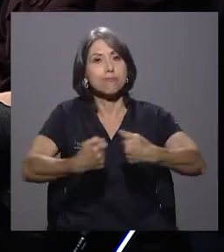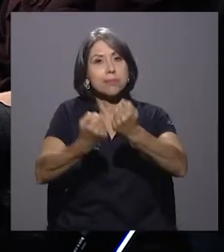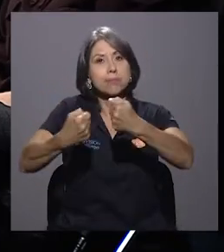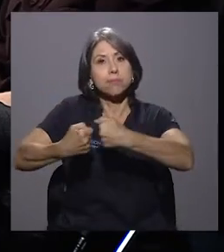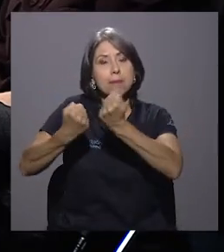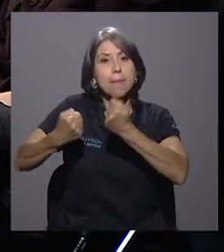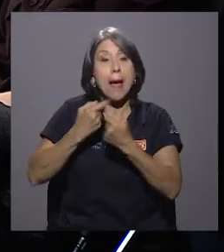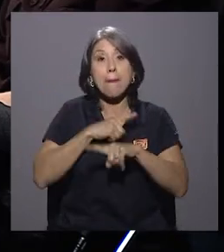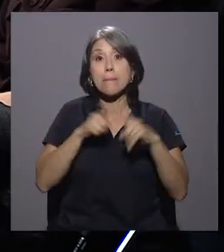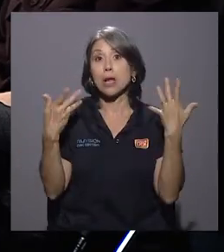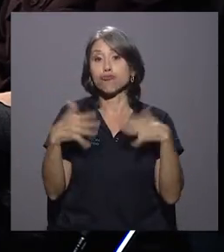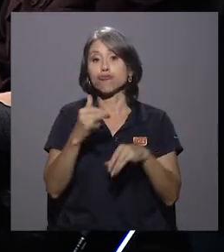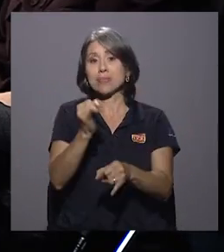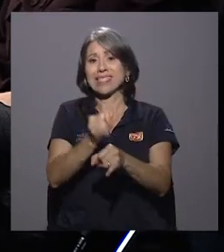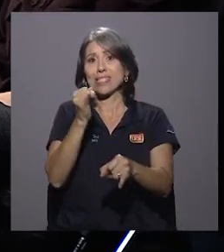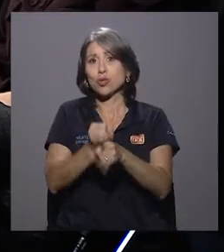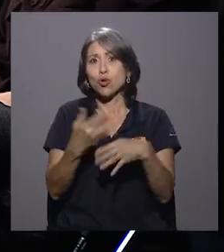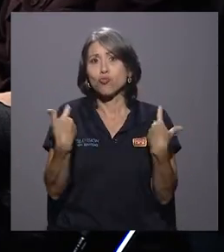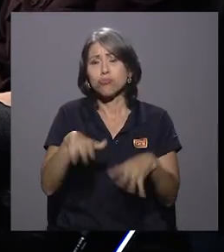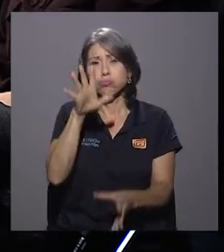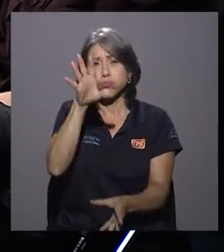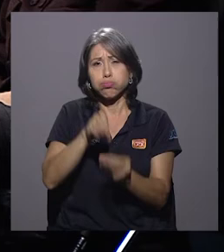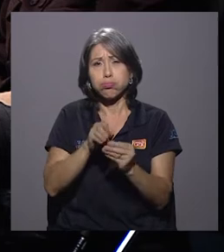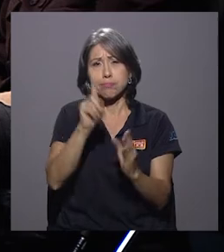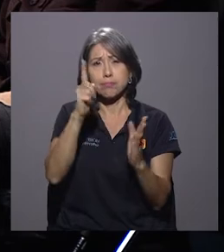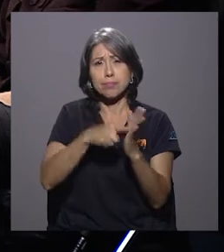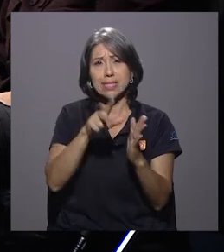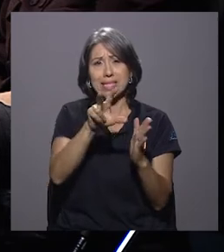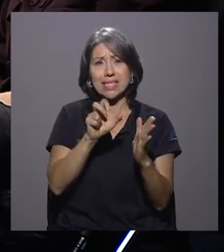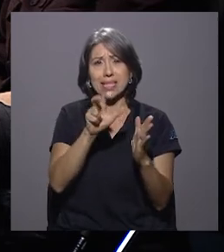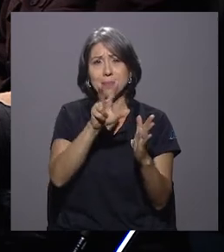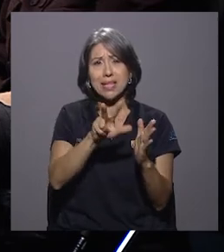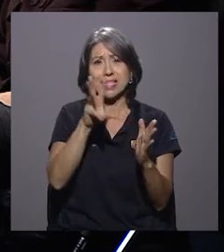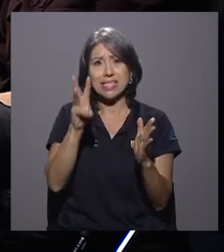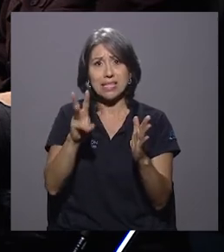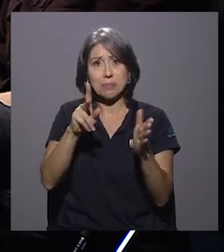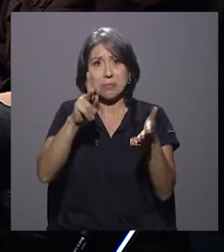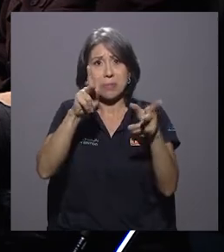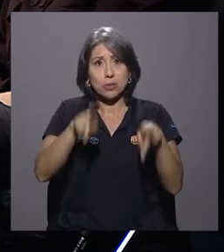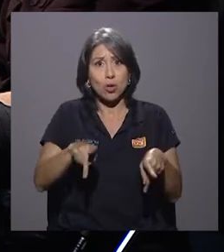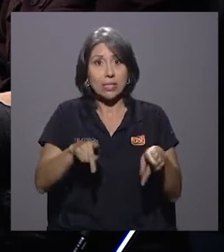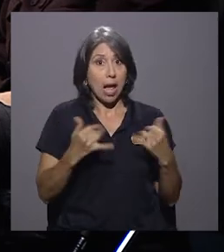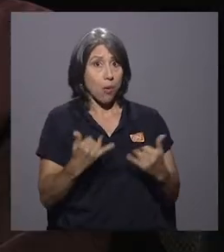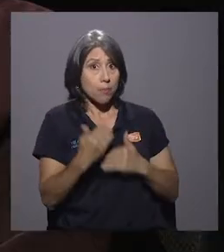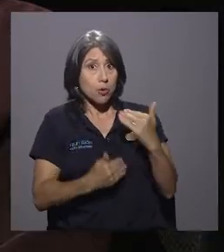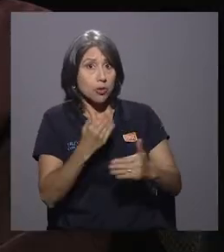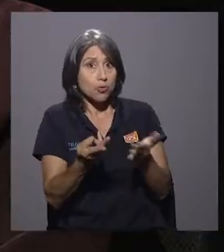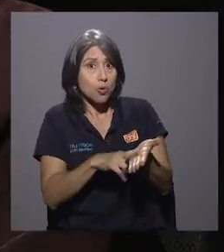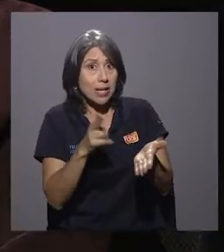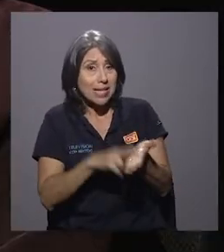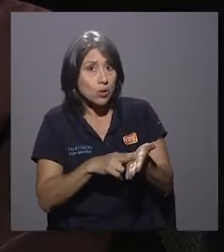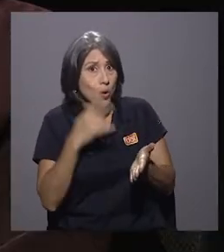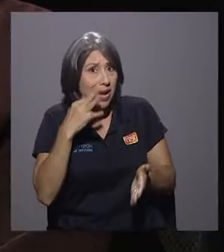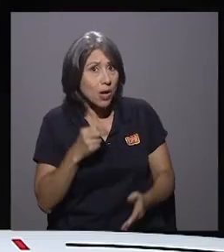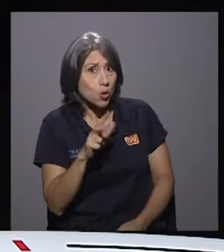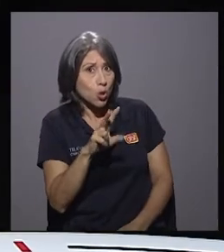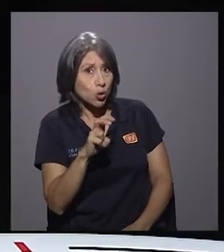tenemos una institución que tiene 1,326 personas, en proceso de contratación me parece que hay 200 en camino. Así es.